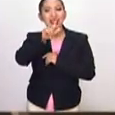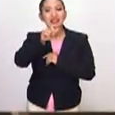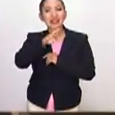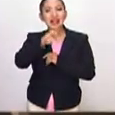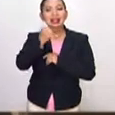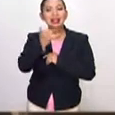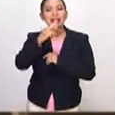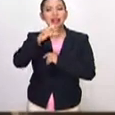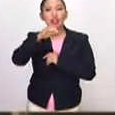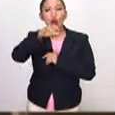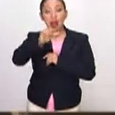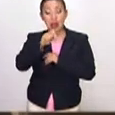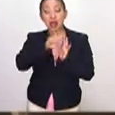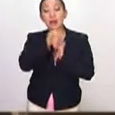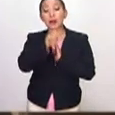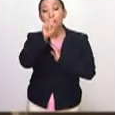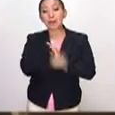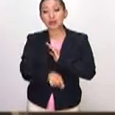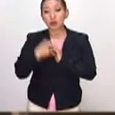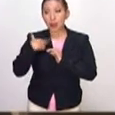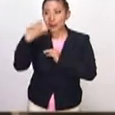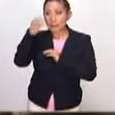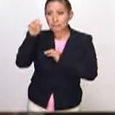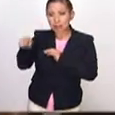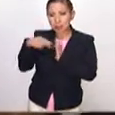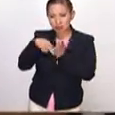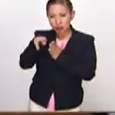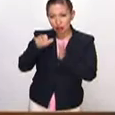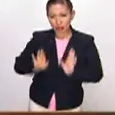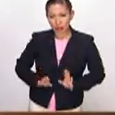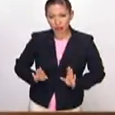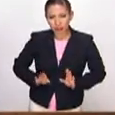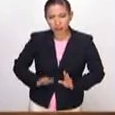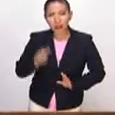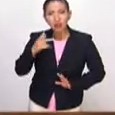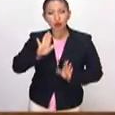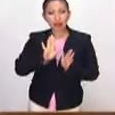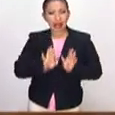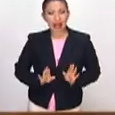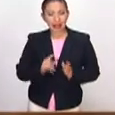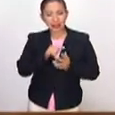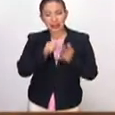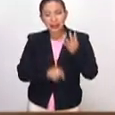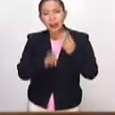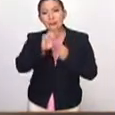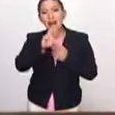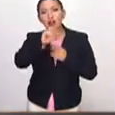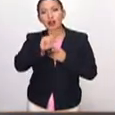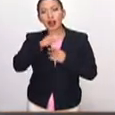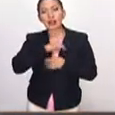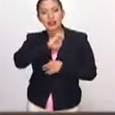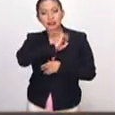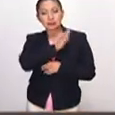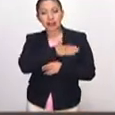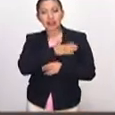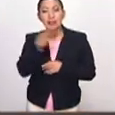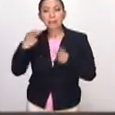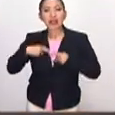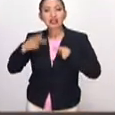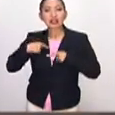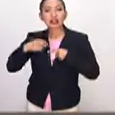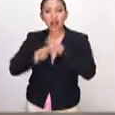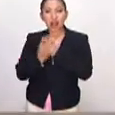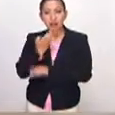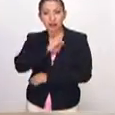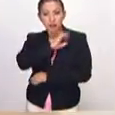Chávez y Rioja son un buen ejemplo de ello. Entre las características que comparten la pintura barroca flamenca y la de los pintores